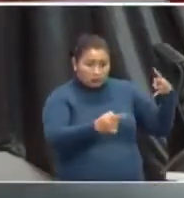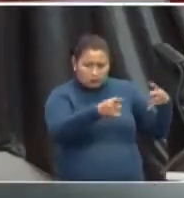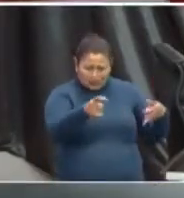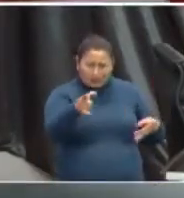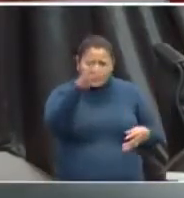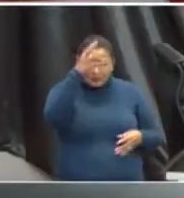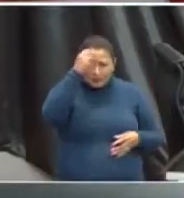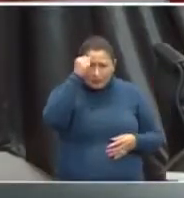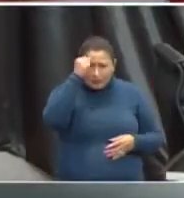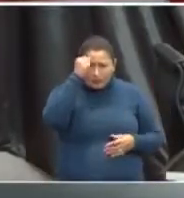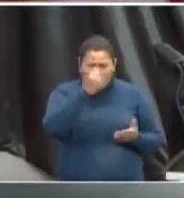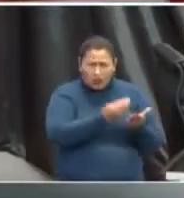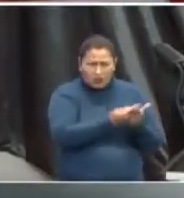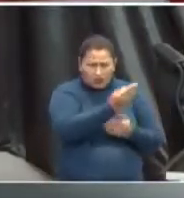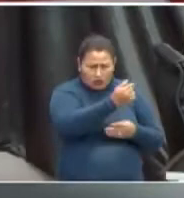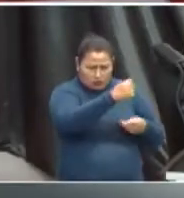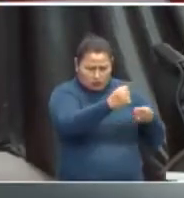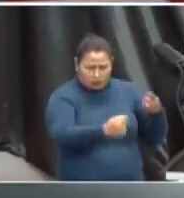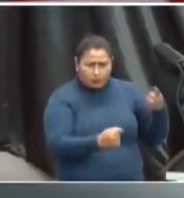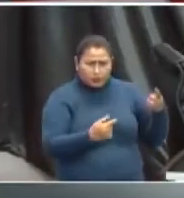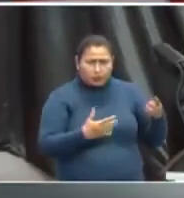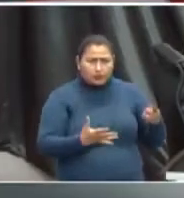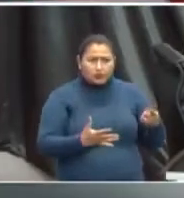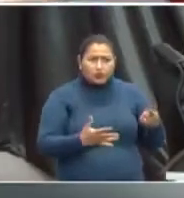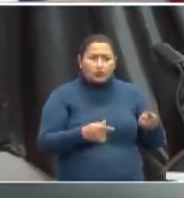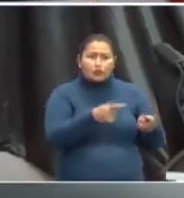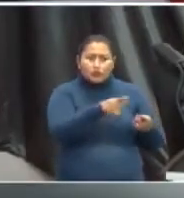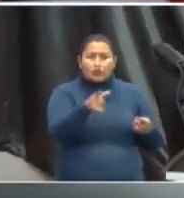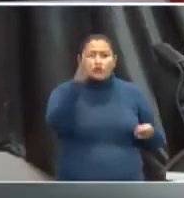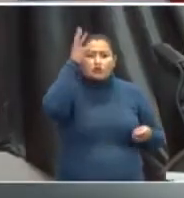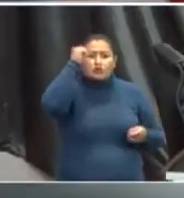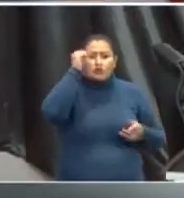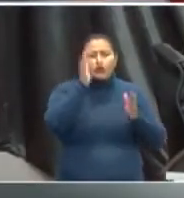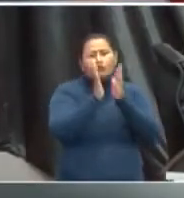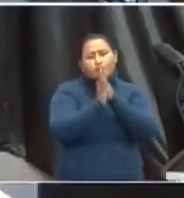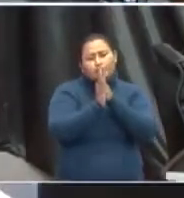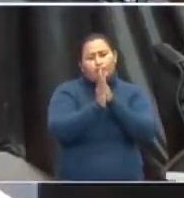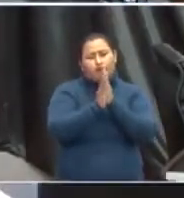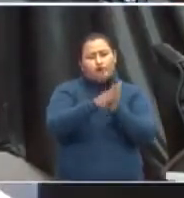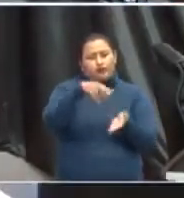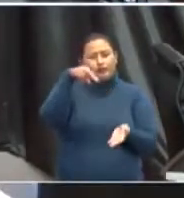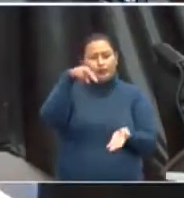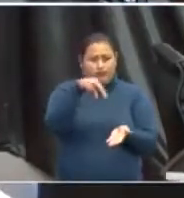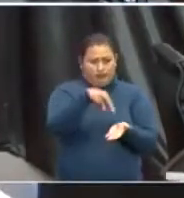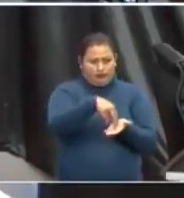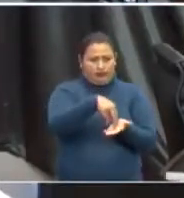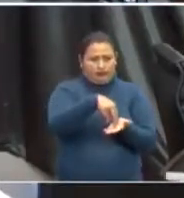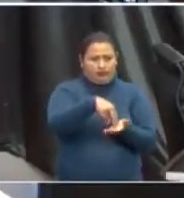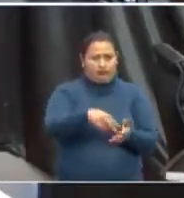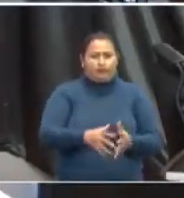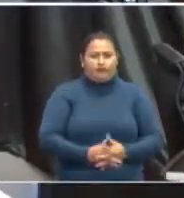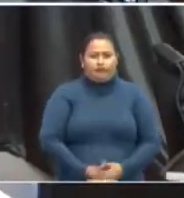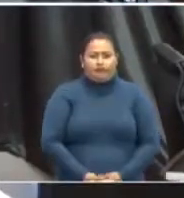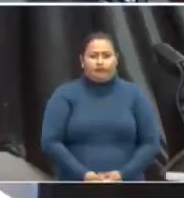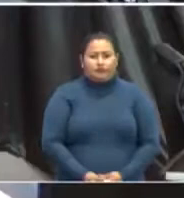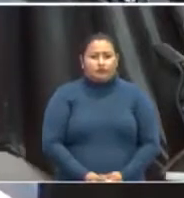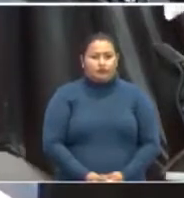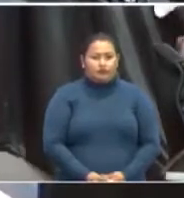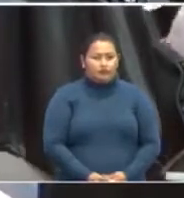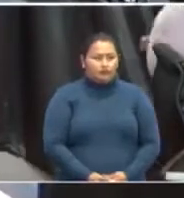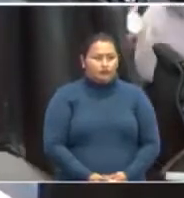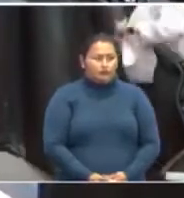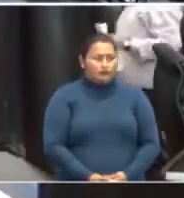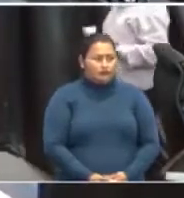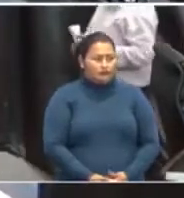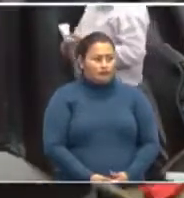de Administración está compuesta por un integrante de cada grupo parlamentario, pero en los usos y costumbres